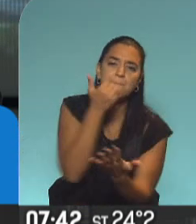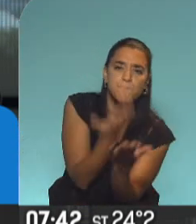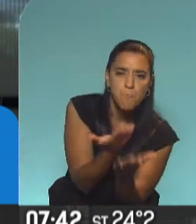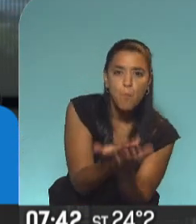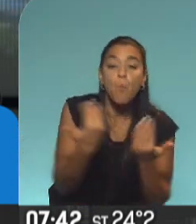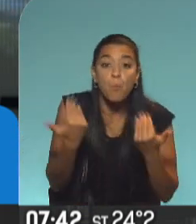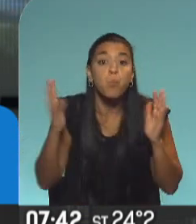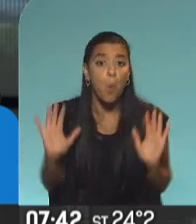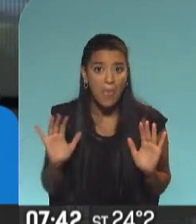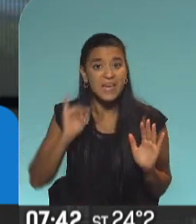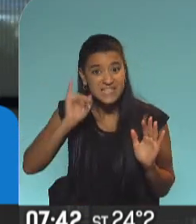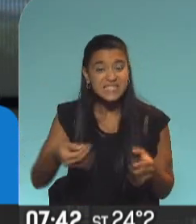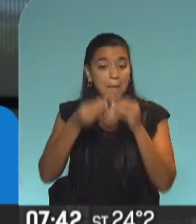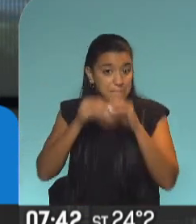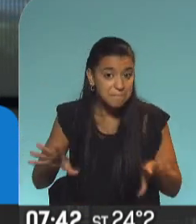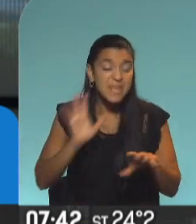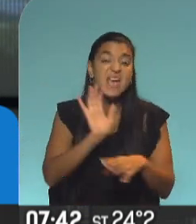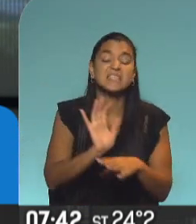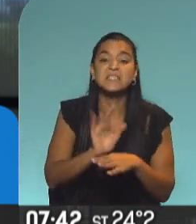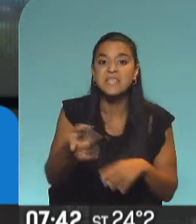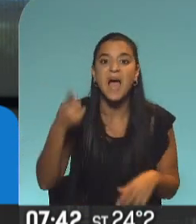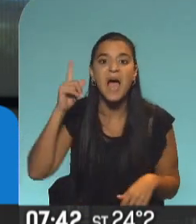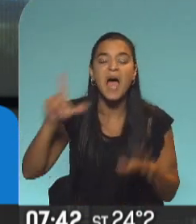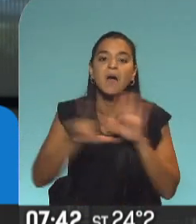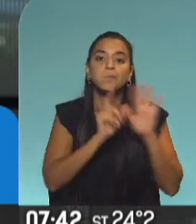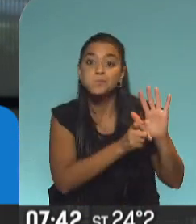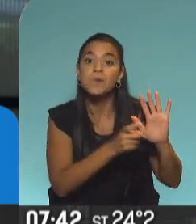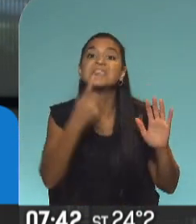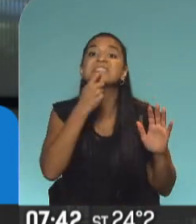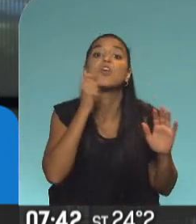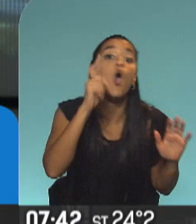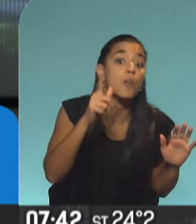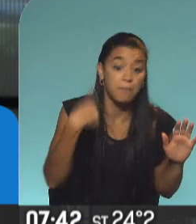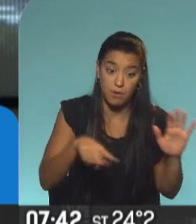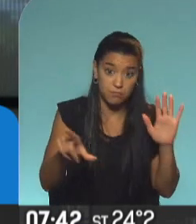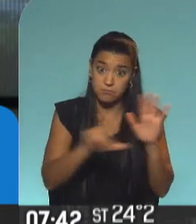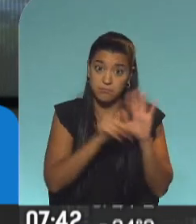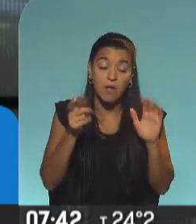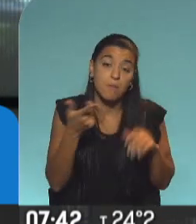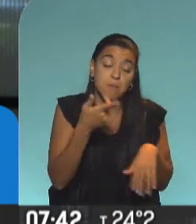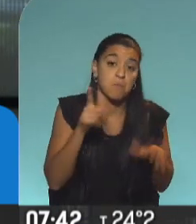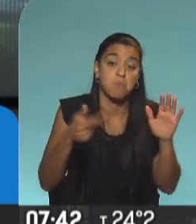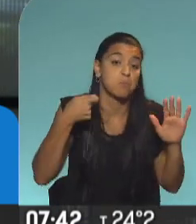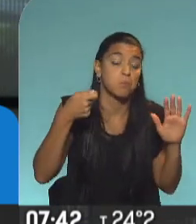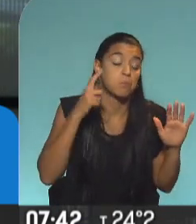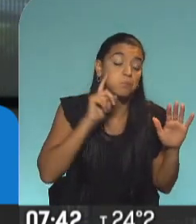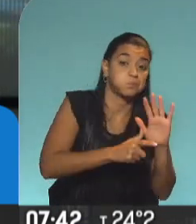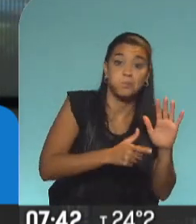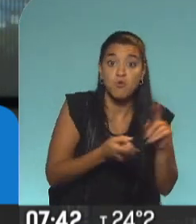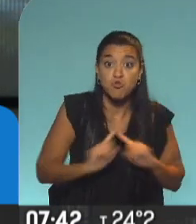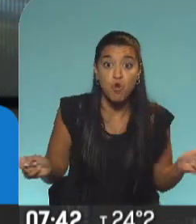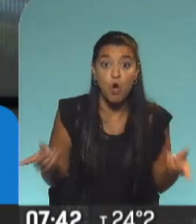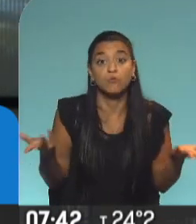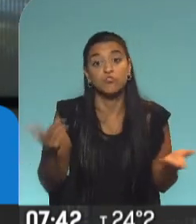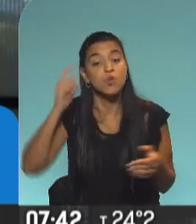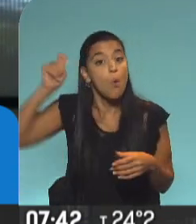que hubiera dado inicio a una acción ilegal si se hubiera concretado, pero como no se concretó, según lo que entiende el juez Sebastián